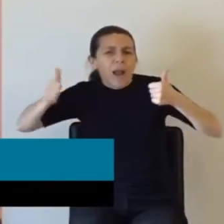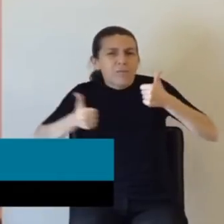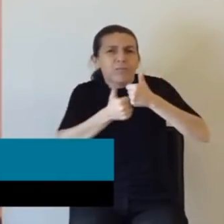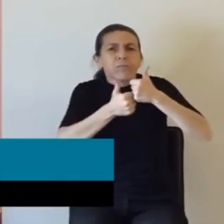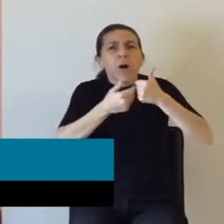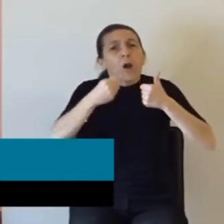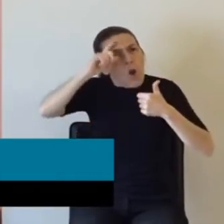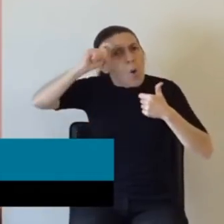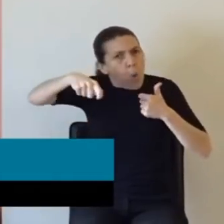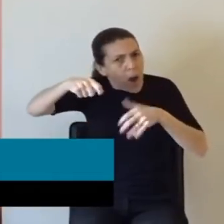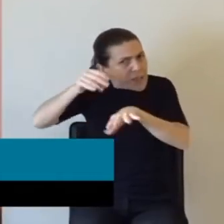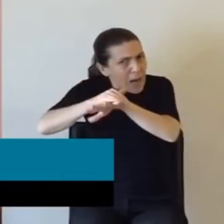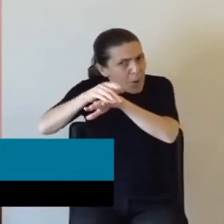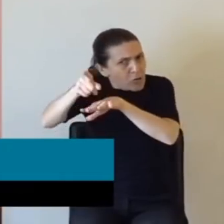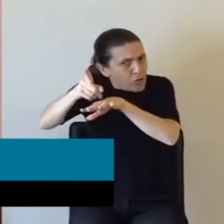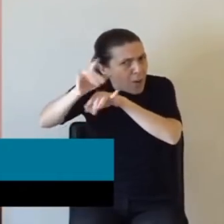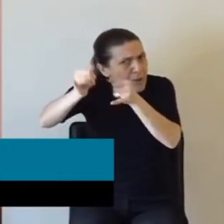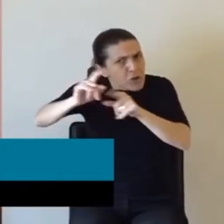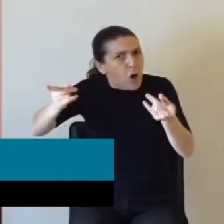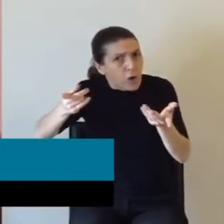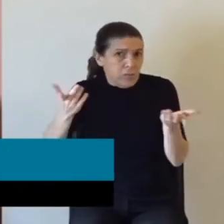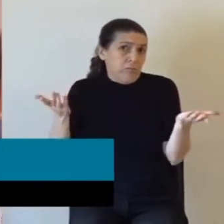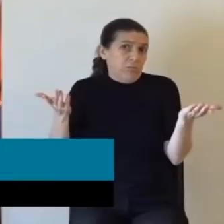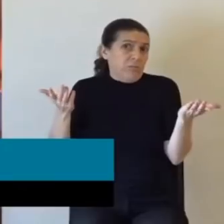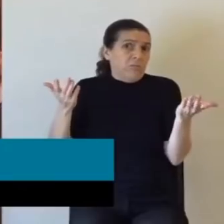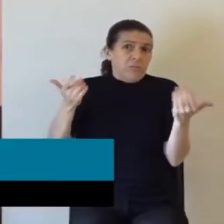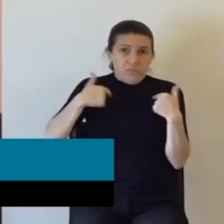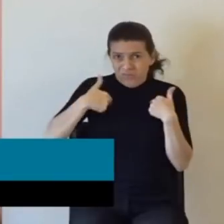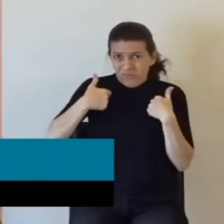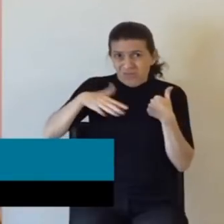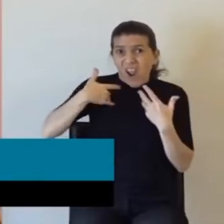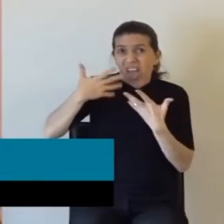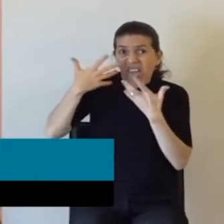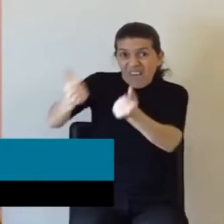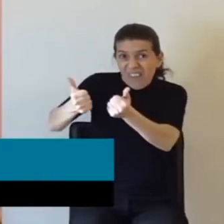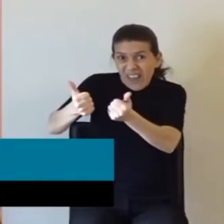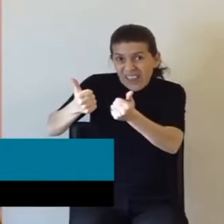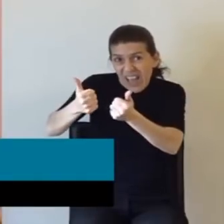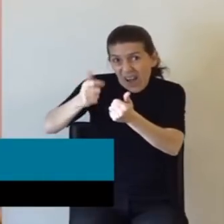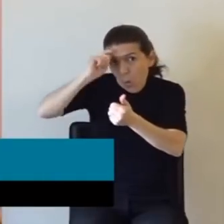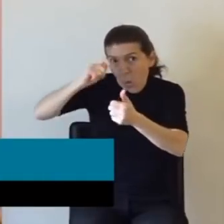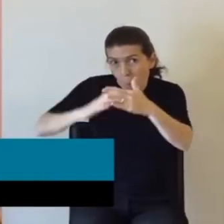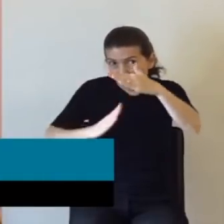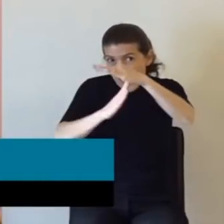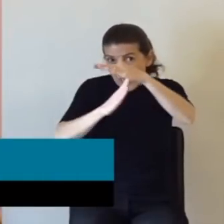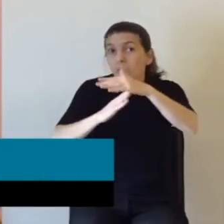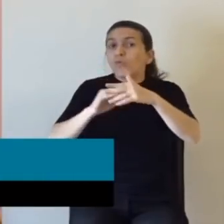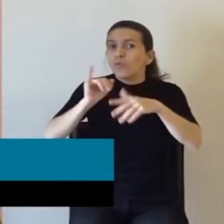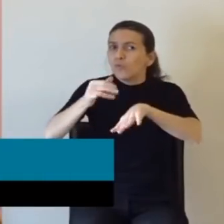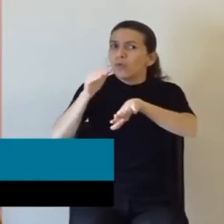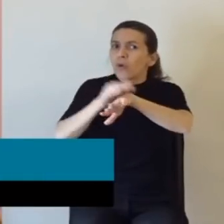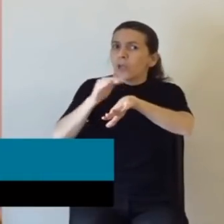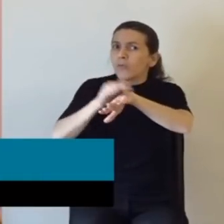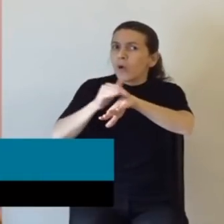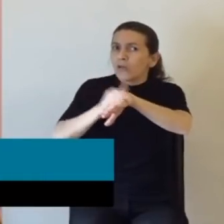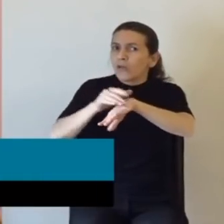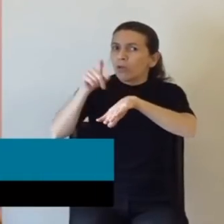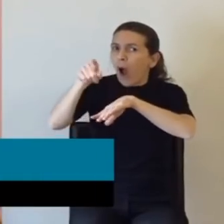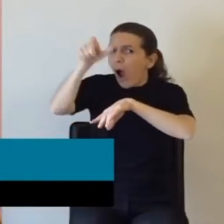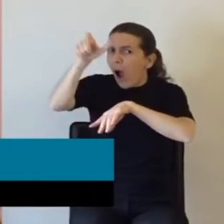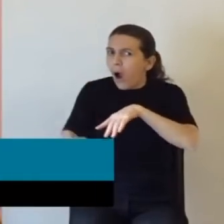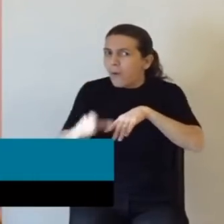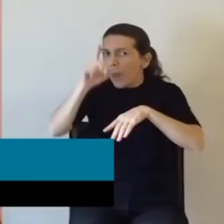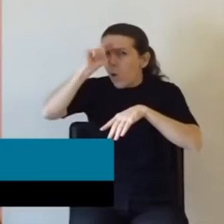no son responsables. Nadie puede pensar que yo voy a defender a la casta judicial. Sí son responsables. Pero hay